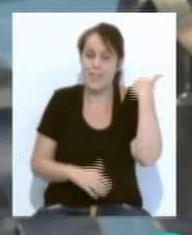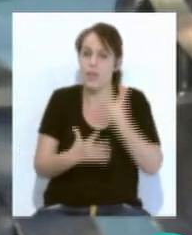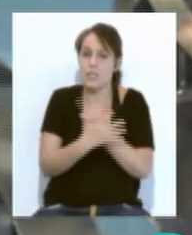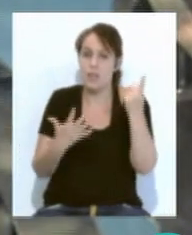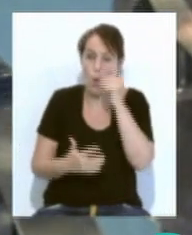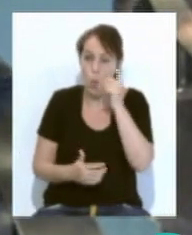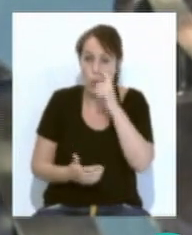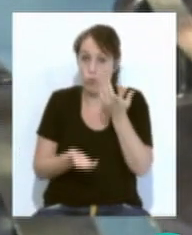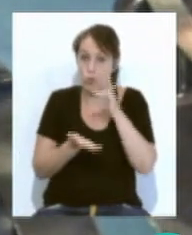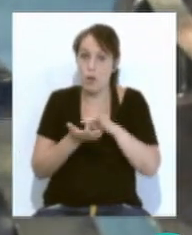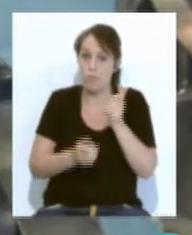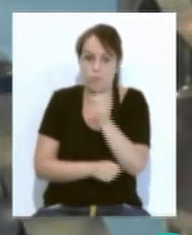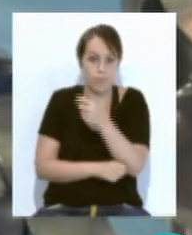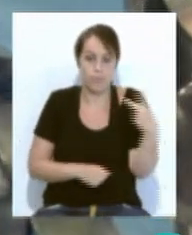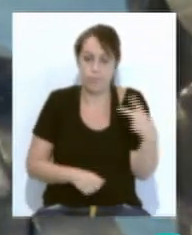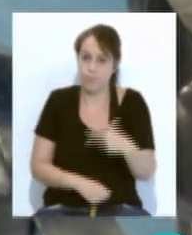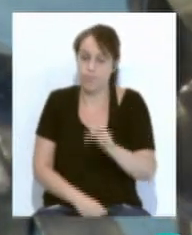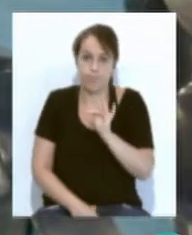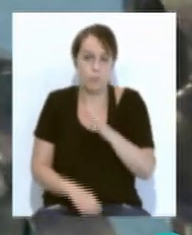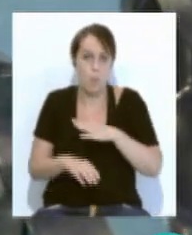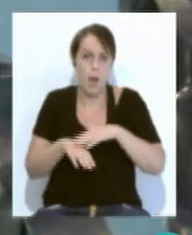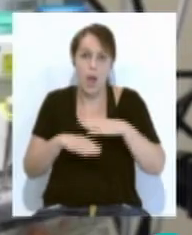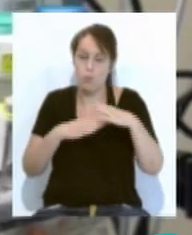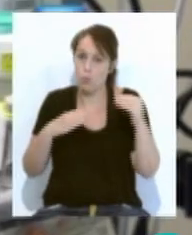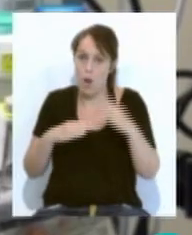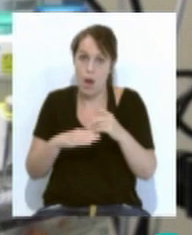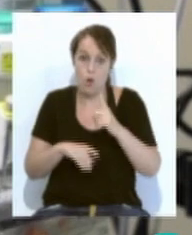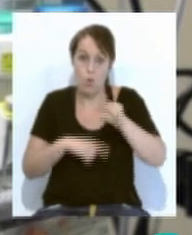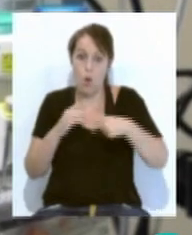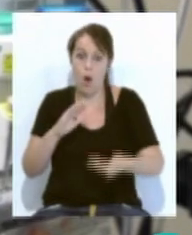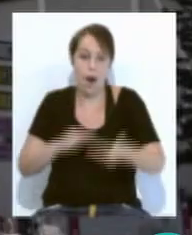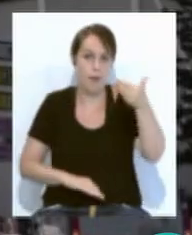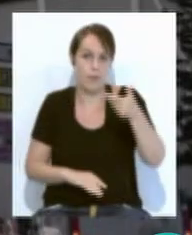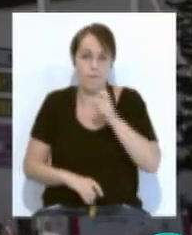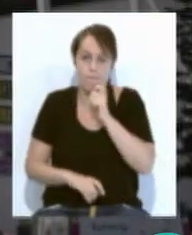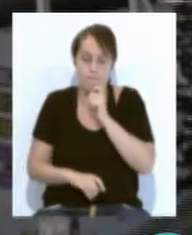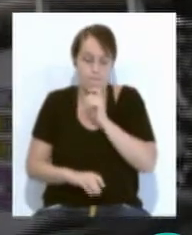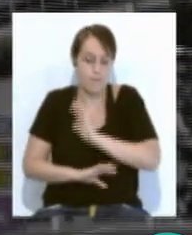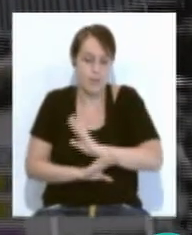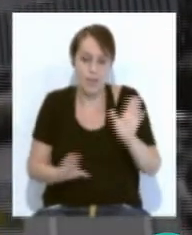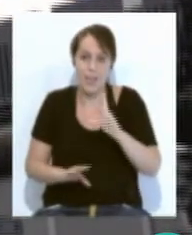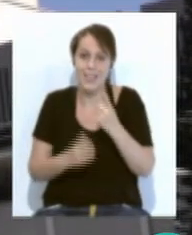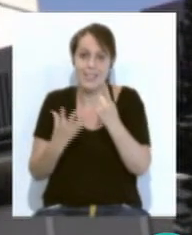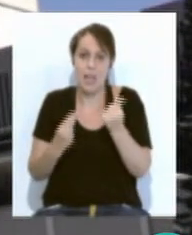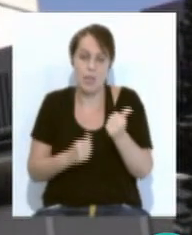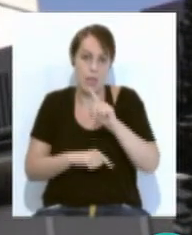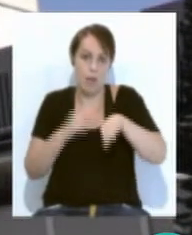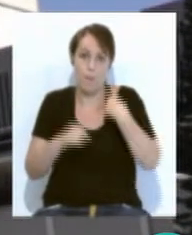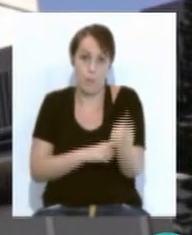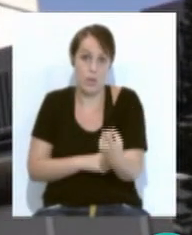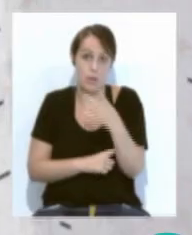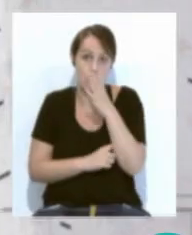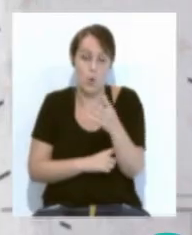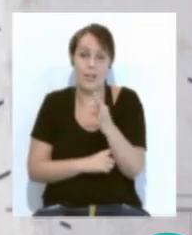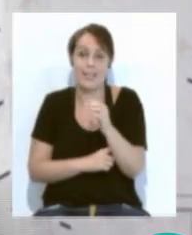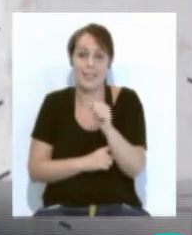de junio y tuvo un resultado óptimo para el paciente que recibió el alta sin complicaciones a los seis días, tras confirmarse a través de TAC